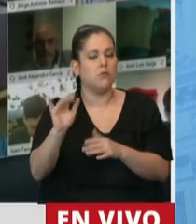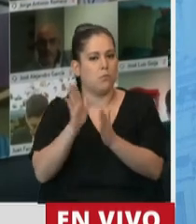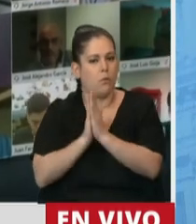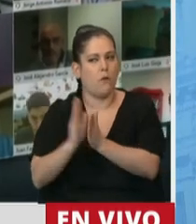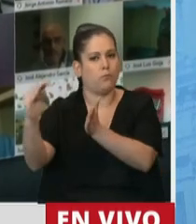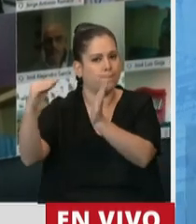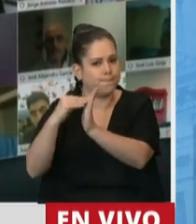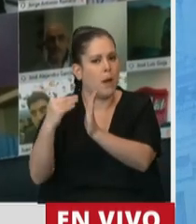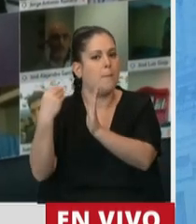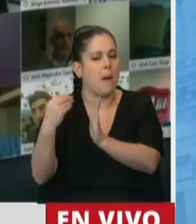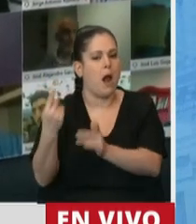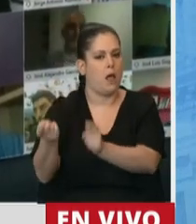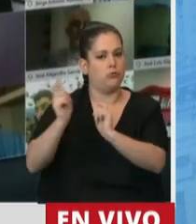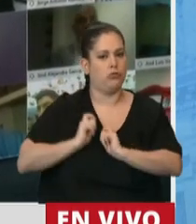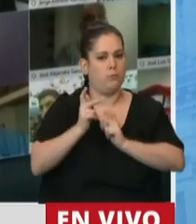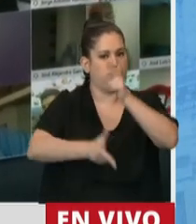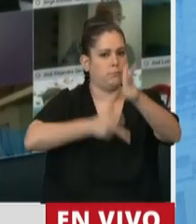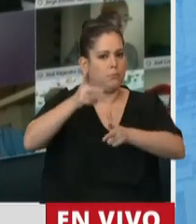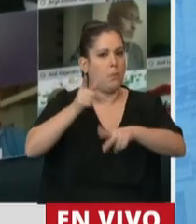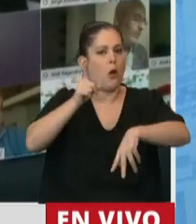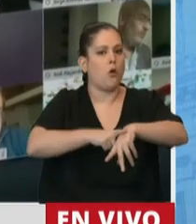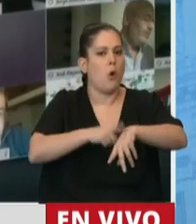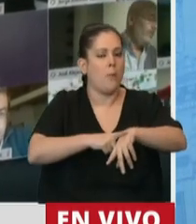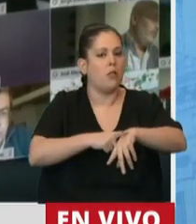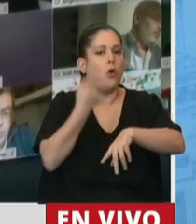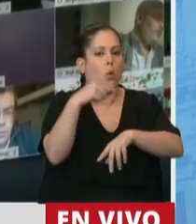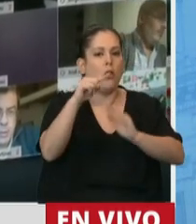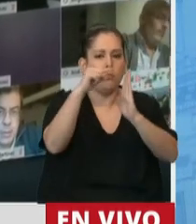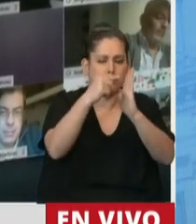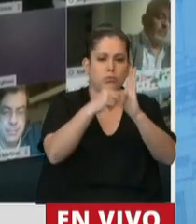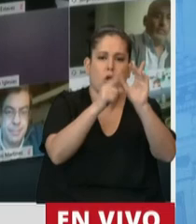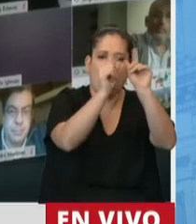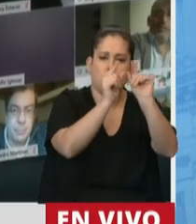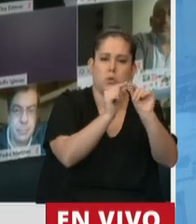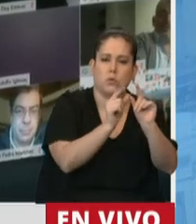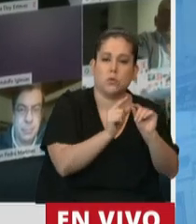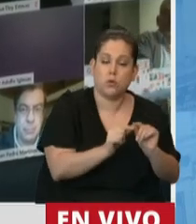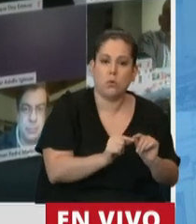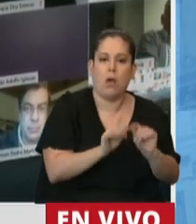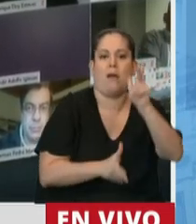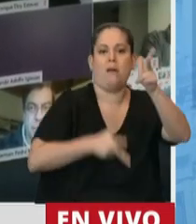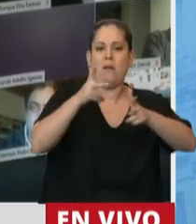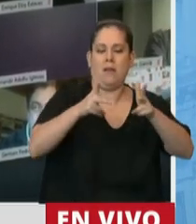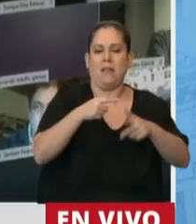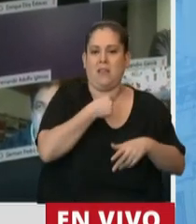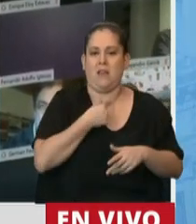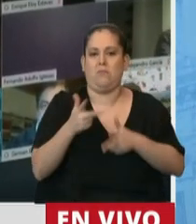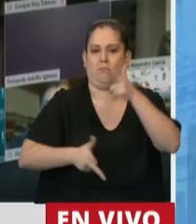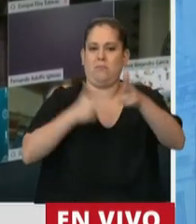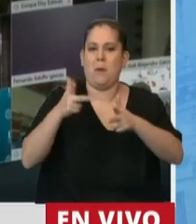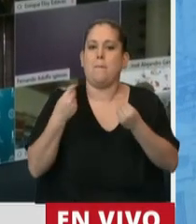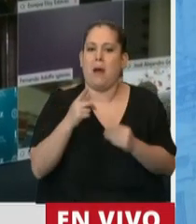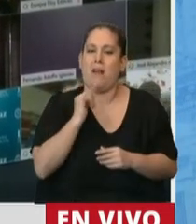para darme la palabra al momento de tratar en particular los artículos referidos para expresar la